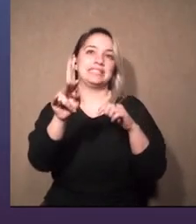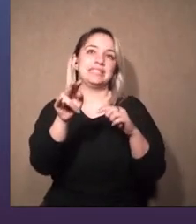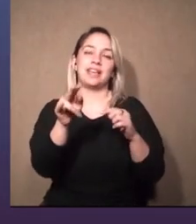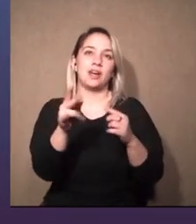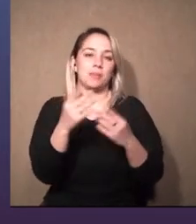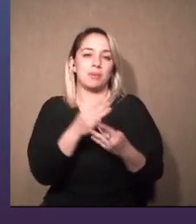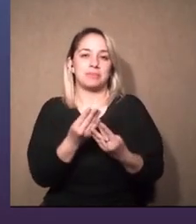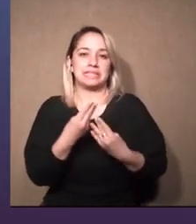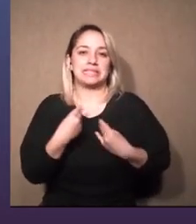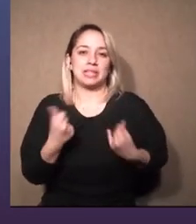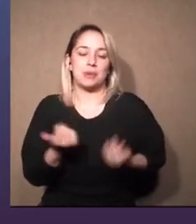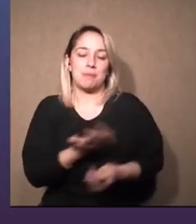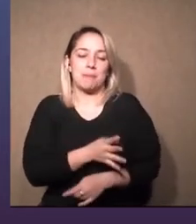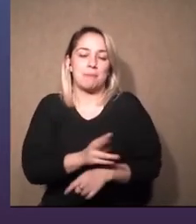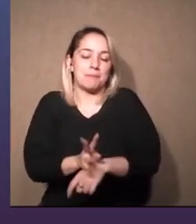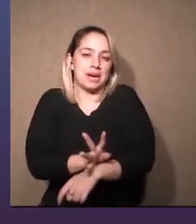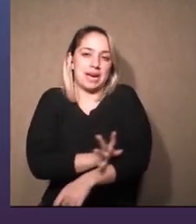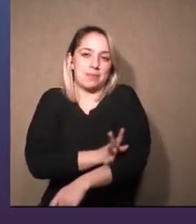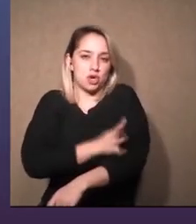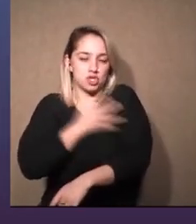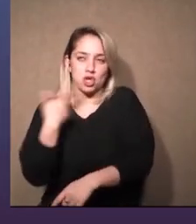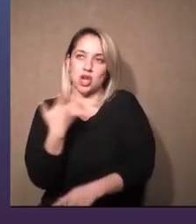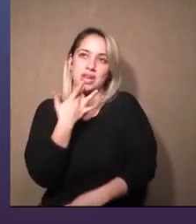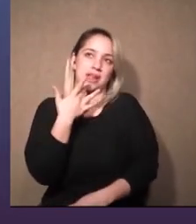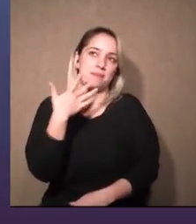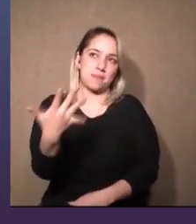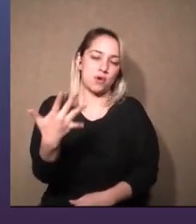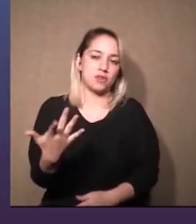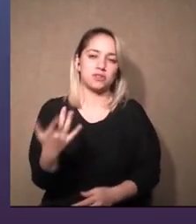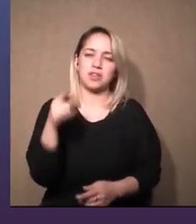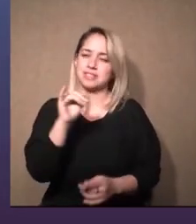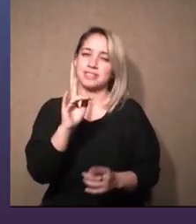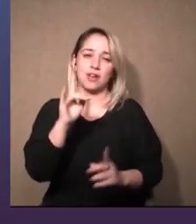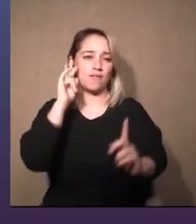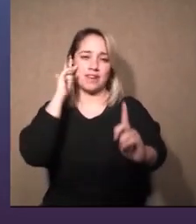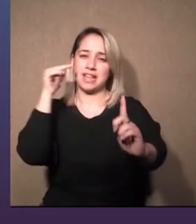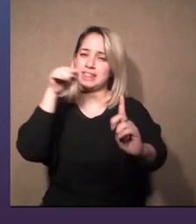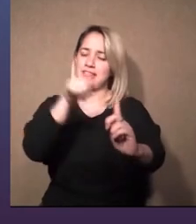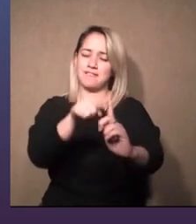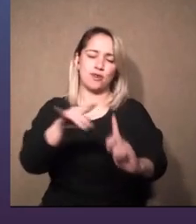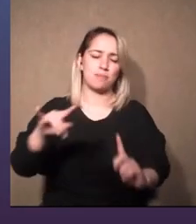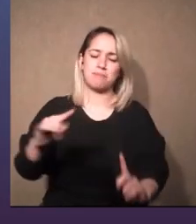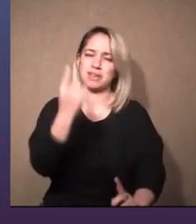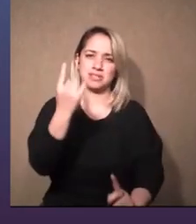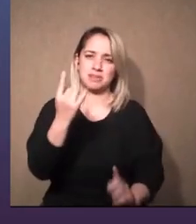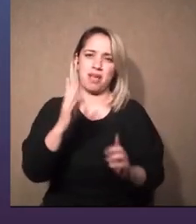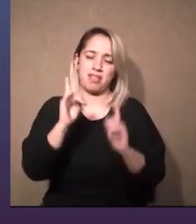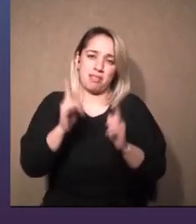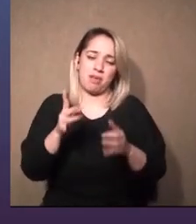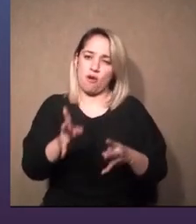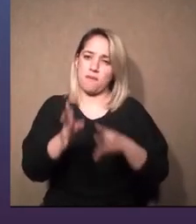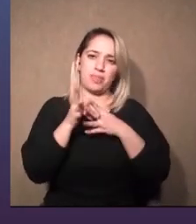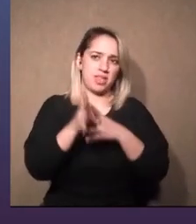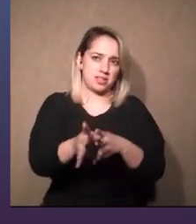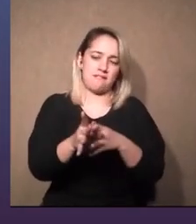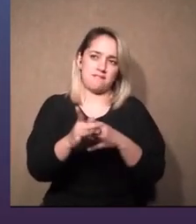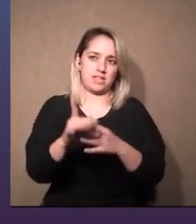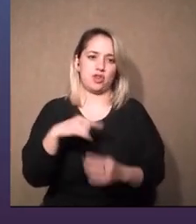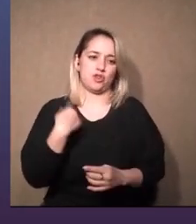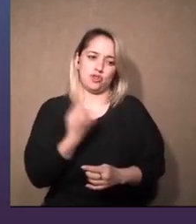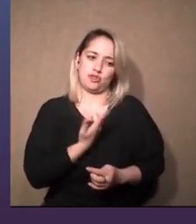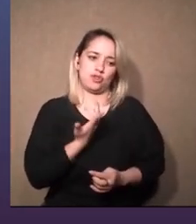lo veas hermoso ese es nuestro gran objetivo y nuestro gran desafío en la gran producción